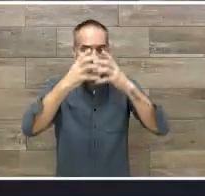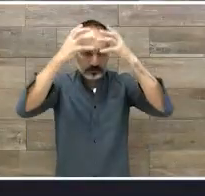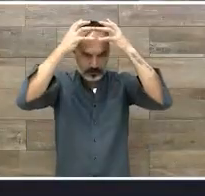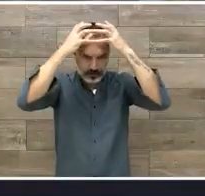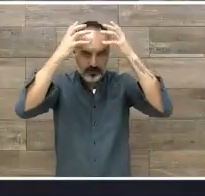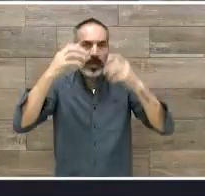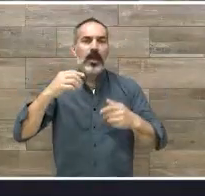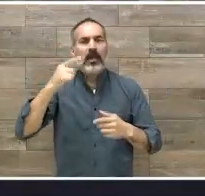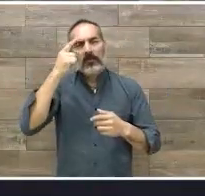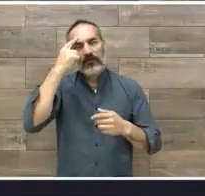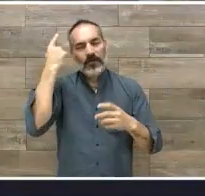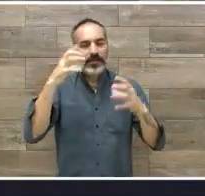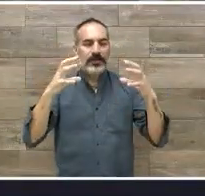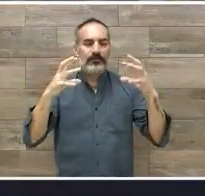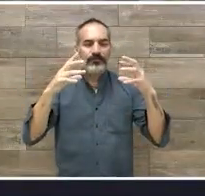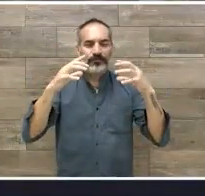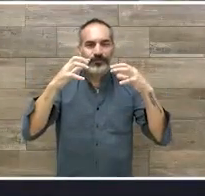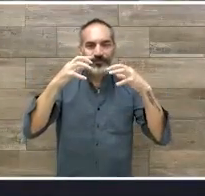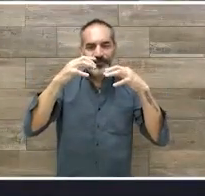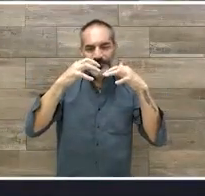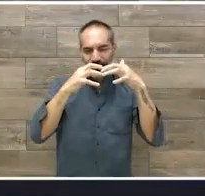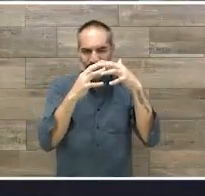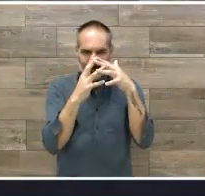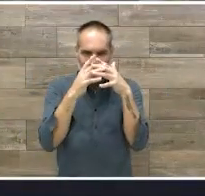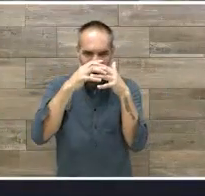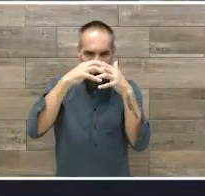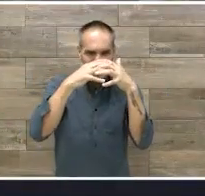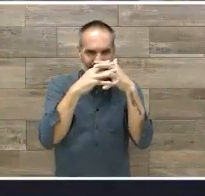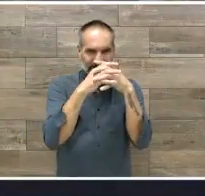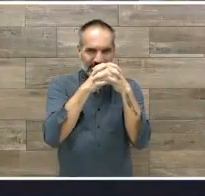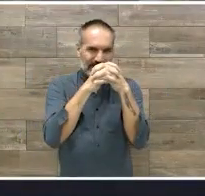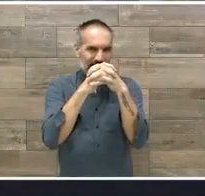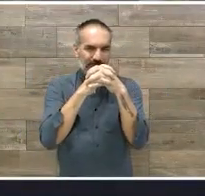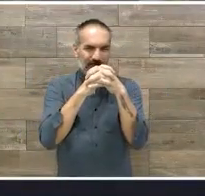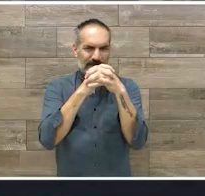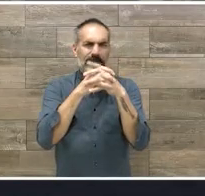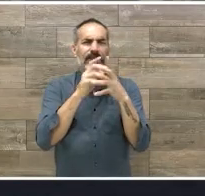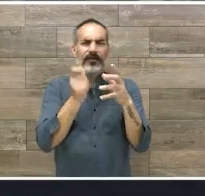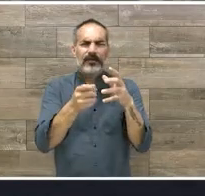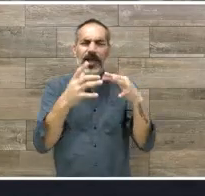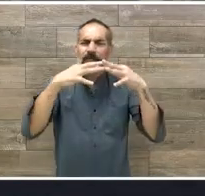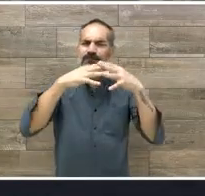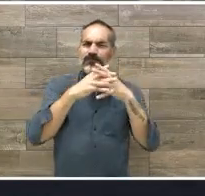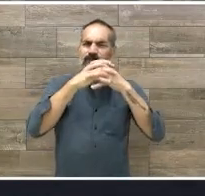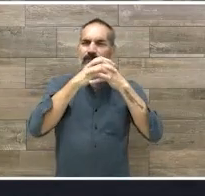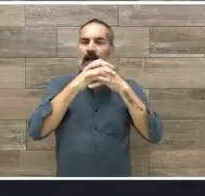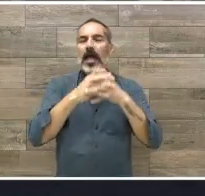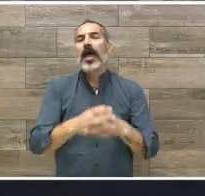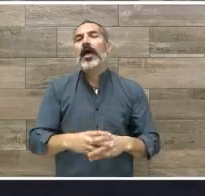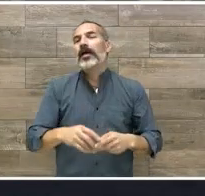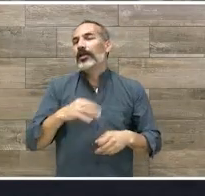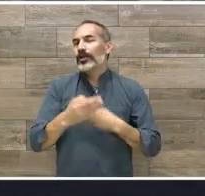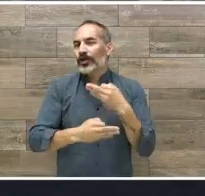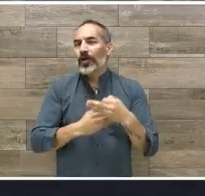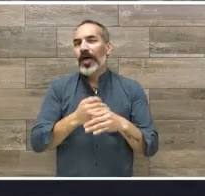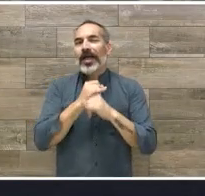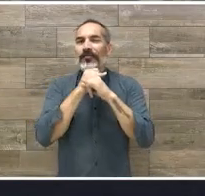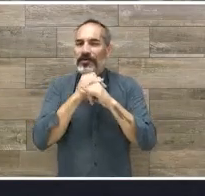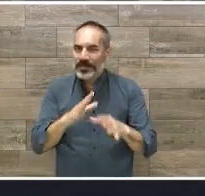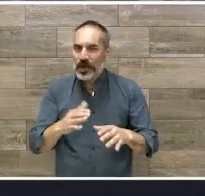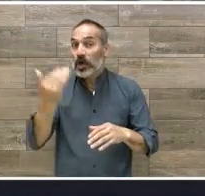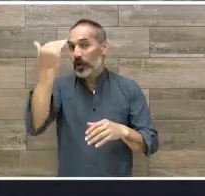que son pensemos en unos puentes que necesitan estar estables para que toda la información que le demos a ese bebé que